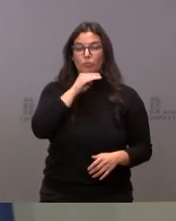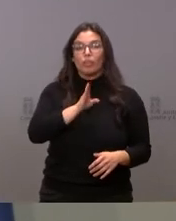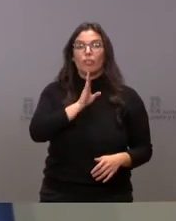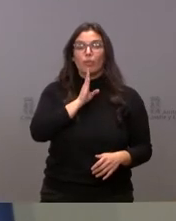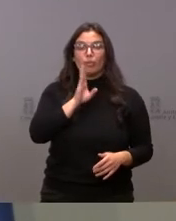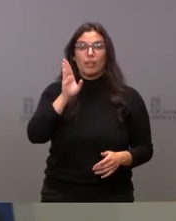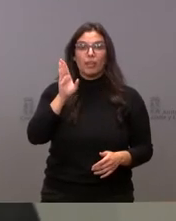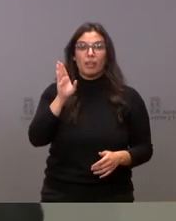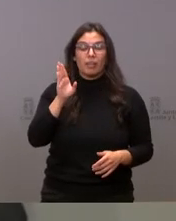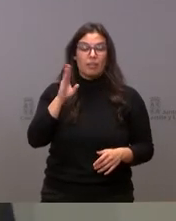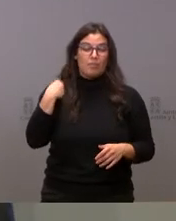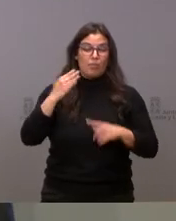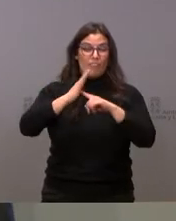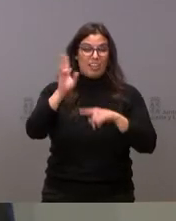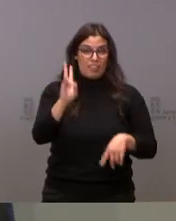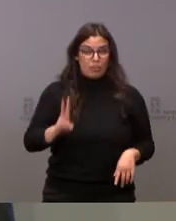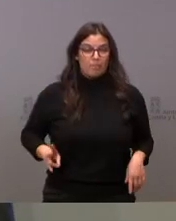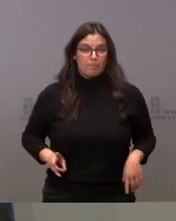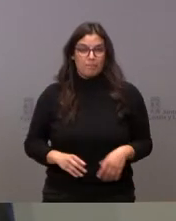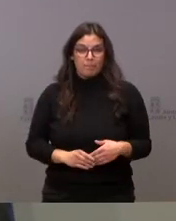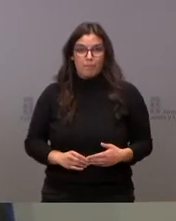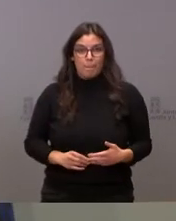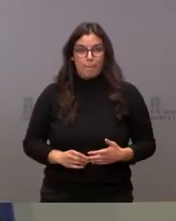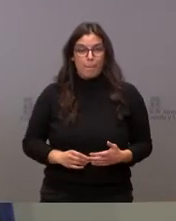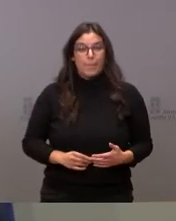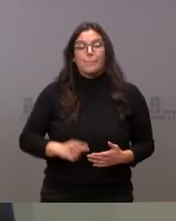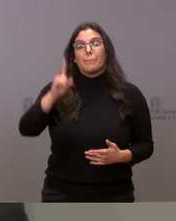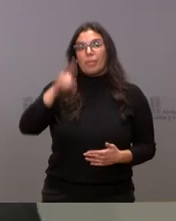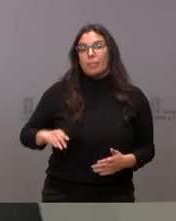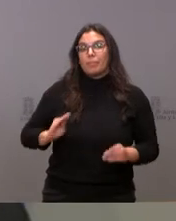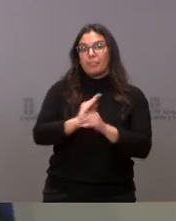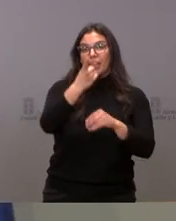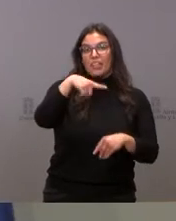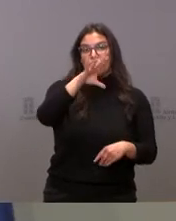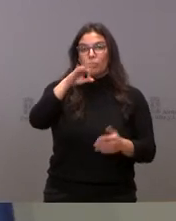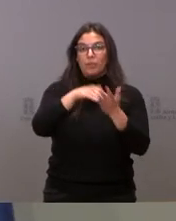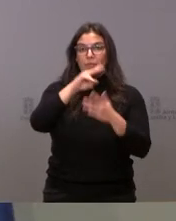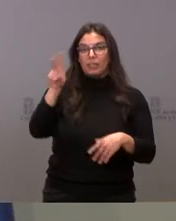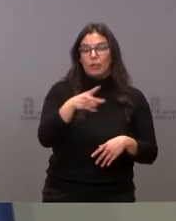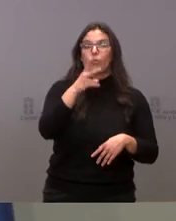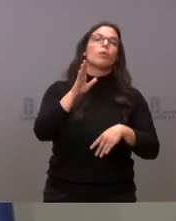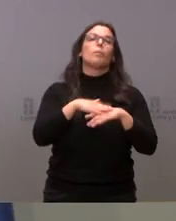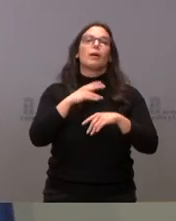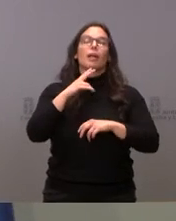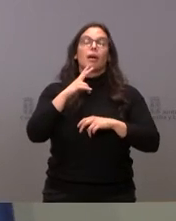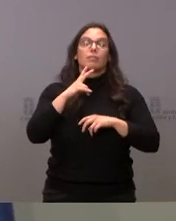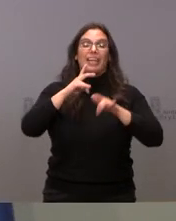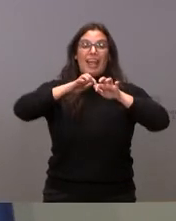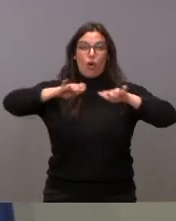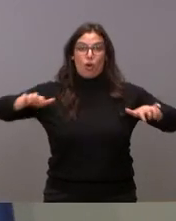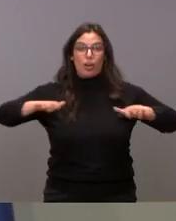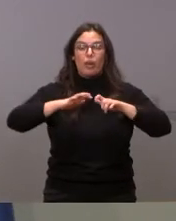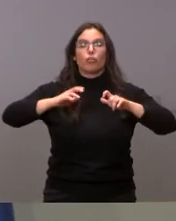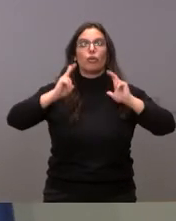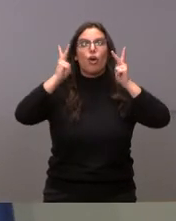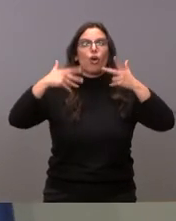el recinto ferial. Se destinan también 150.000 euros para la restauración del órgano del convento de San Pablo Apóstol,